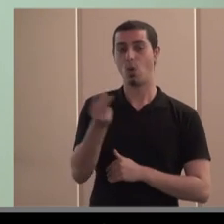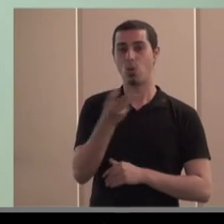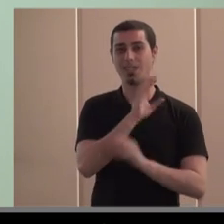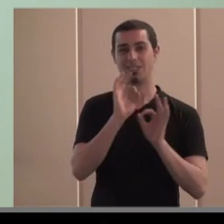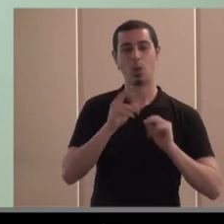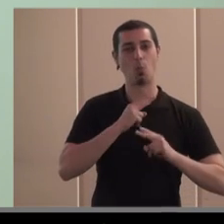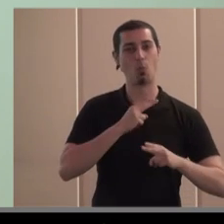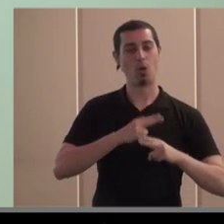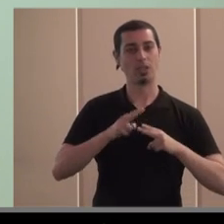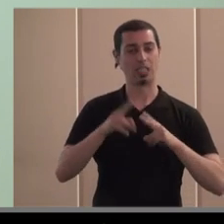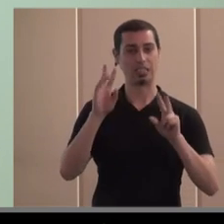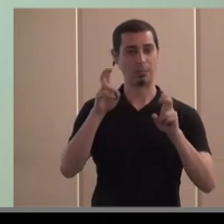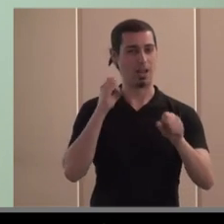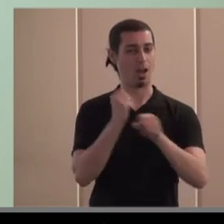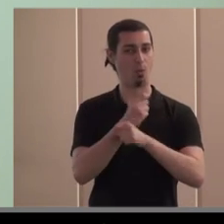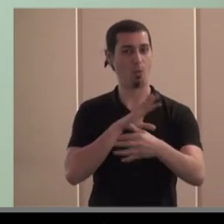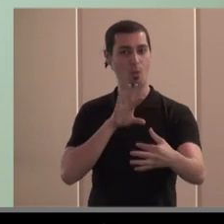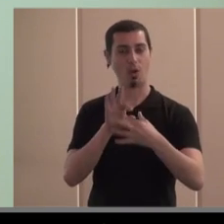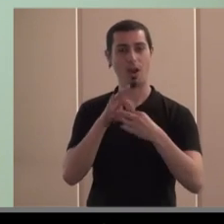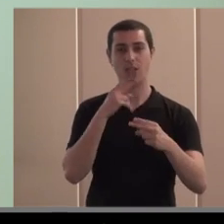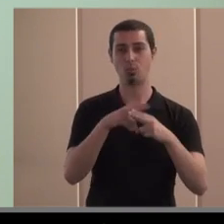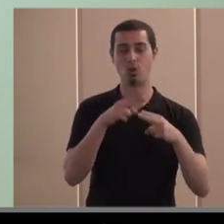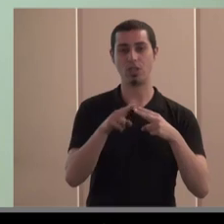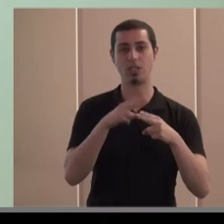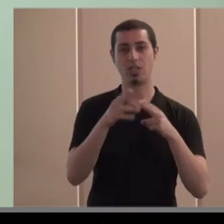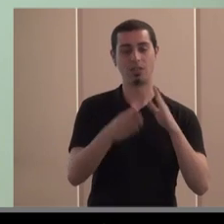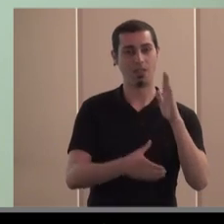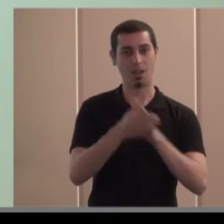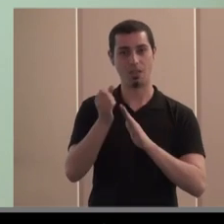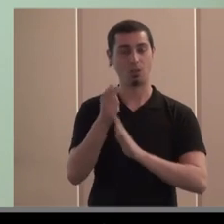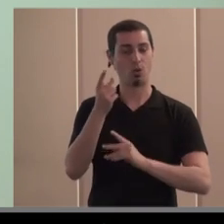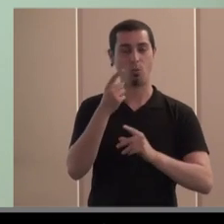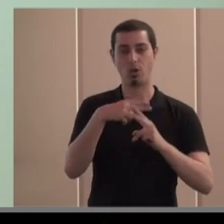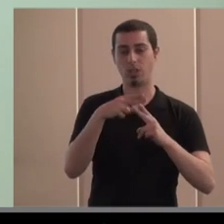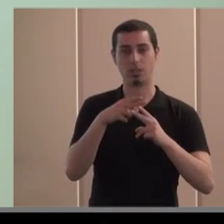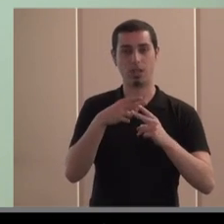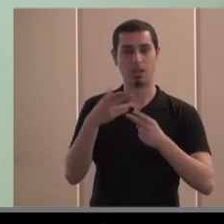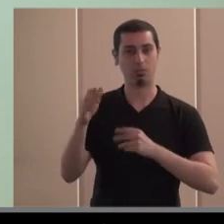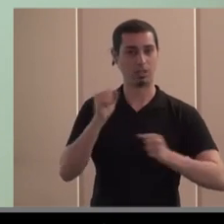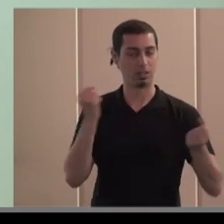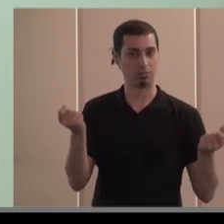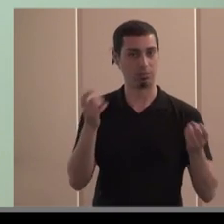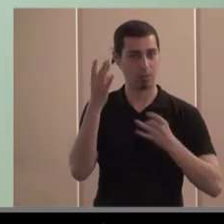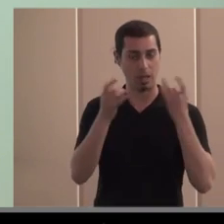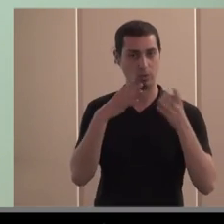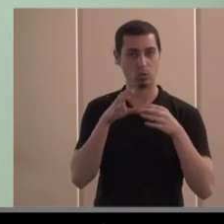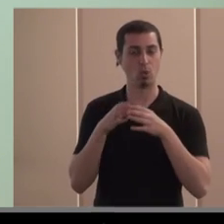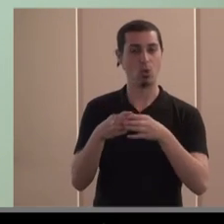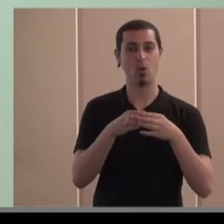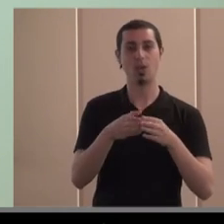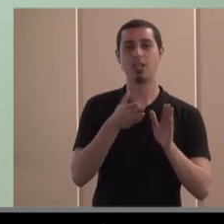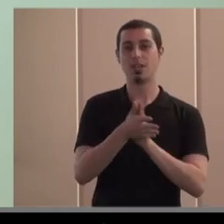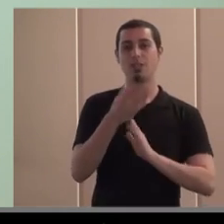políticas laborales algunas políticas de cooperación algunas políticas de inversiones conjuntas esta es tanto una